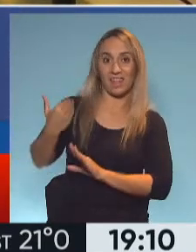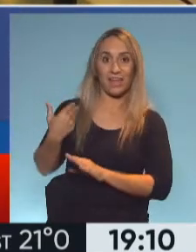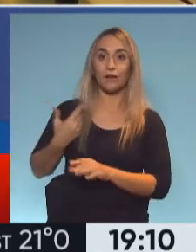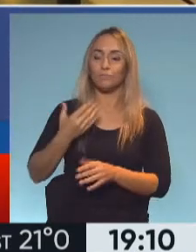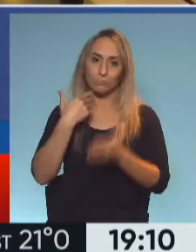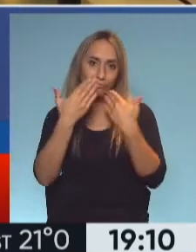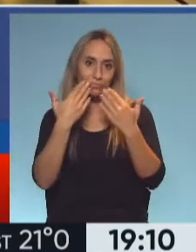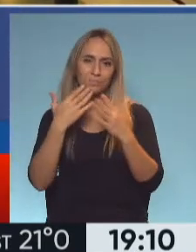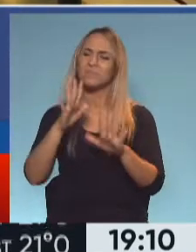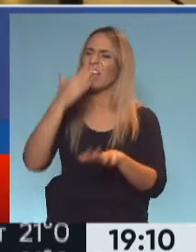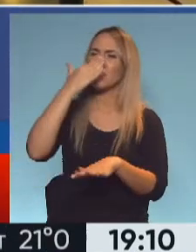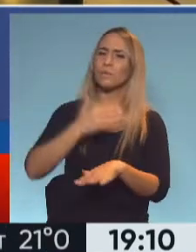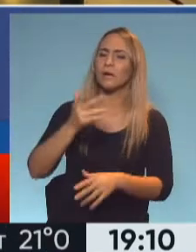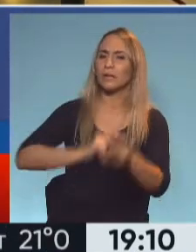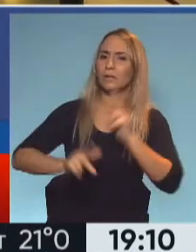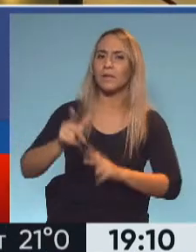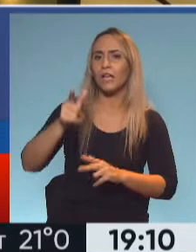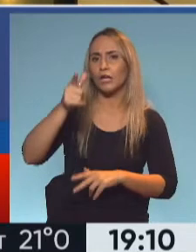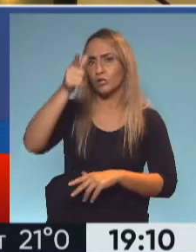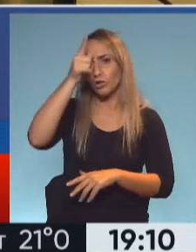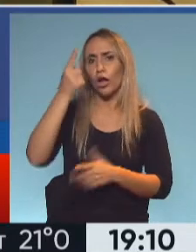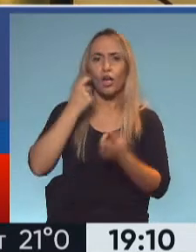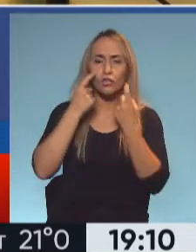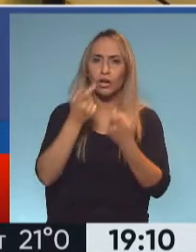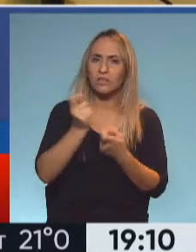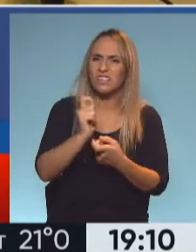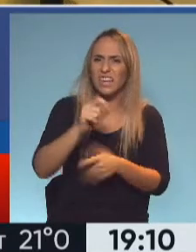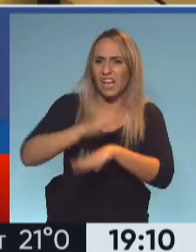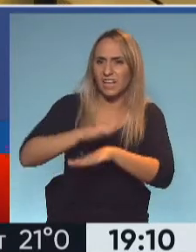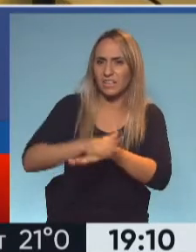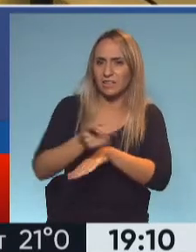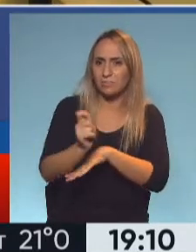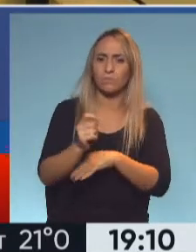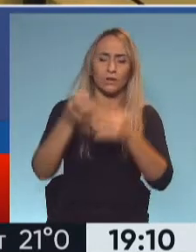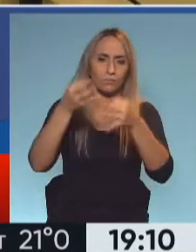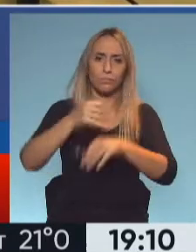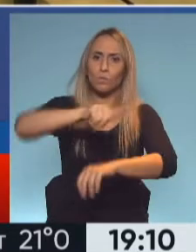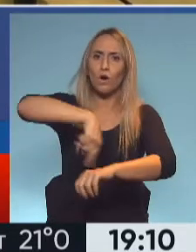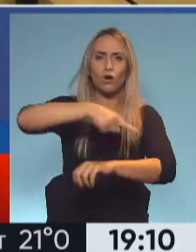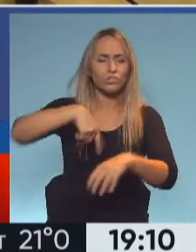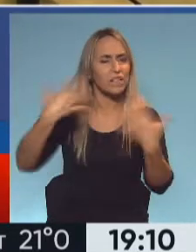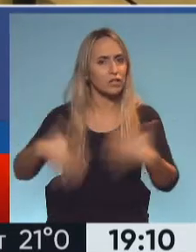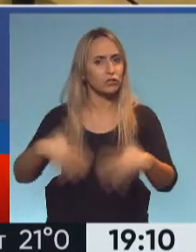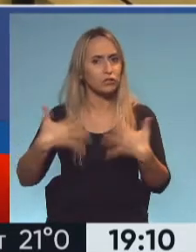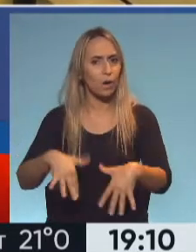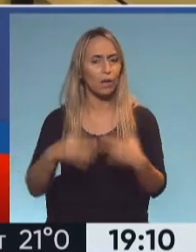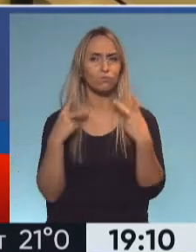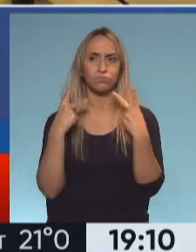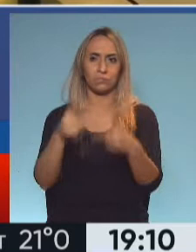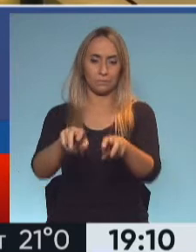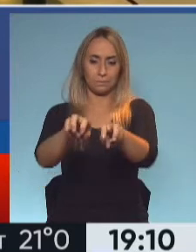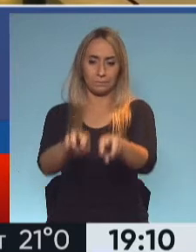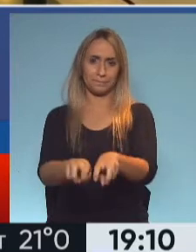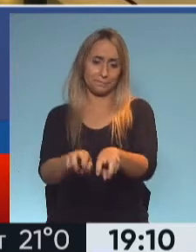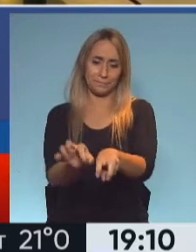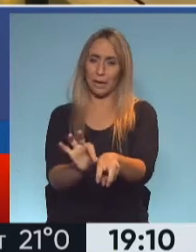hay gente de las NRT. ¿Quién hace los controles? Porque esto que mencionábamos de viajar tantas horas en un colectivo, muy pegados unos a otros, la distancia,